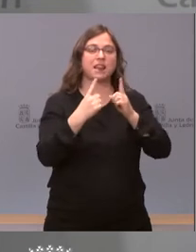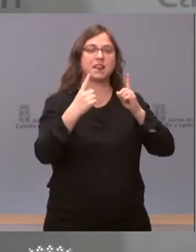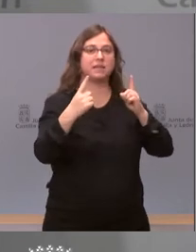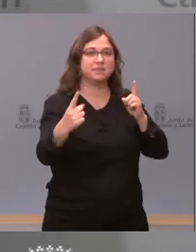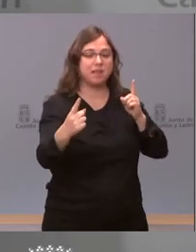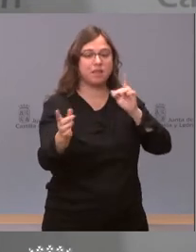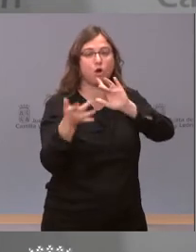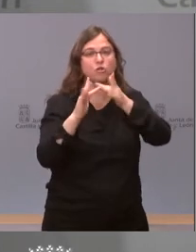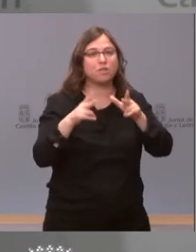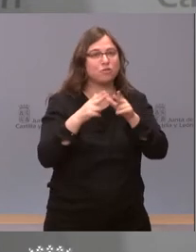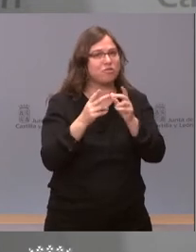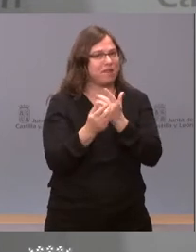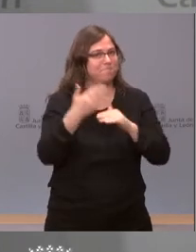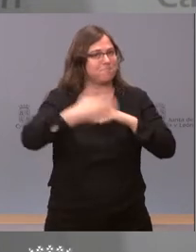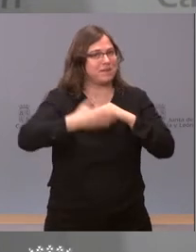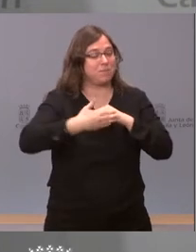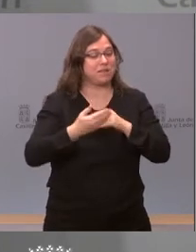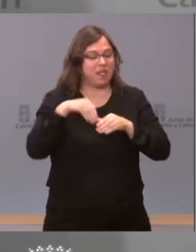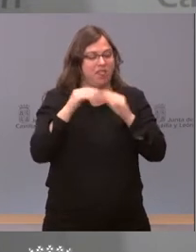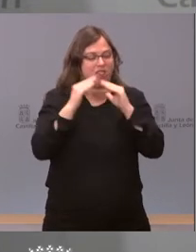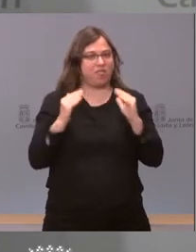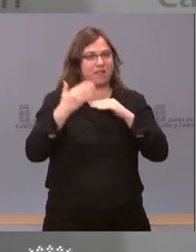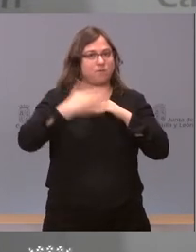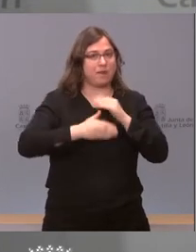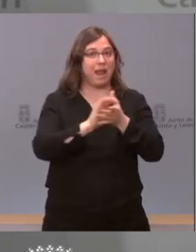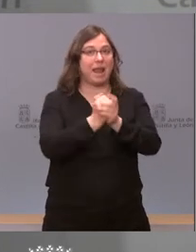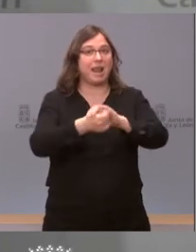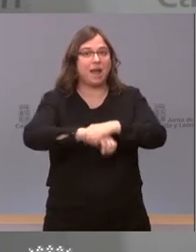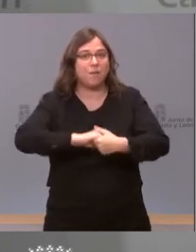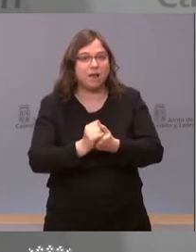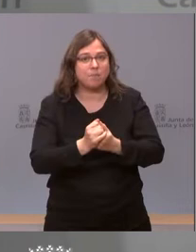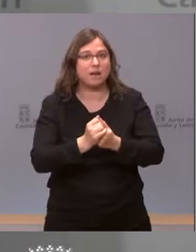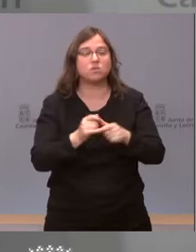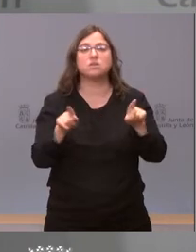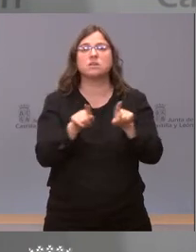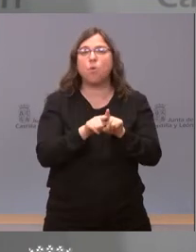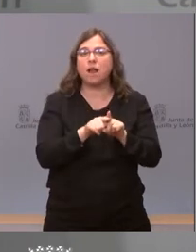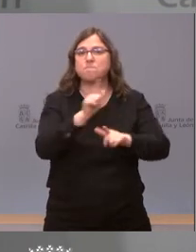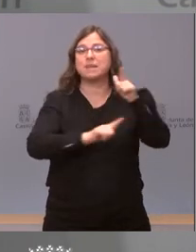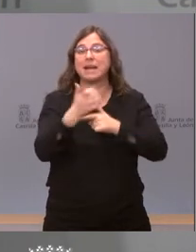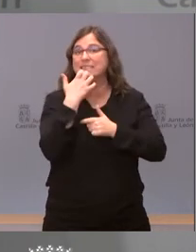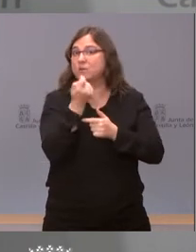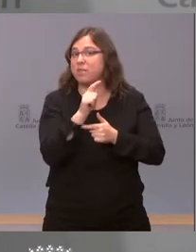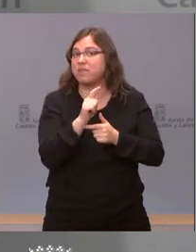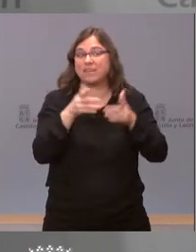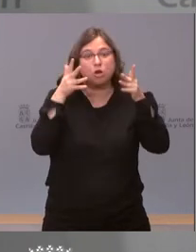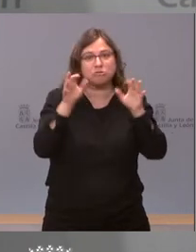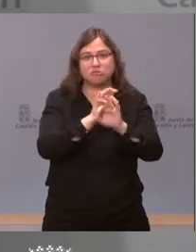contacto social, evitar los interiores, lavarse las manos, no viajar si no es necesario. Llevamos recomendando esto